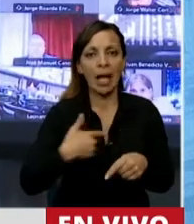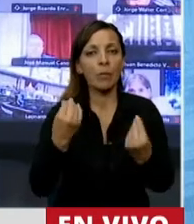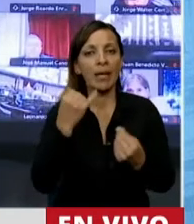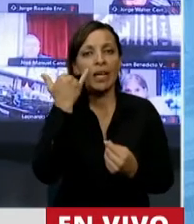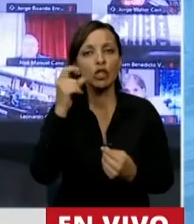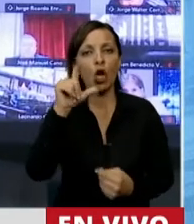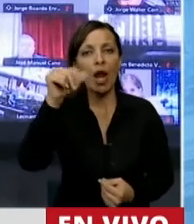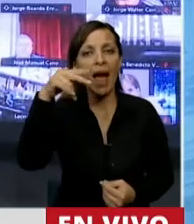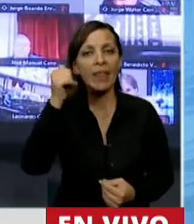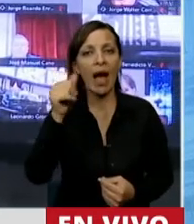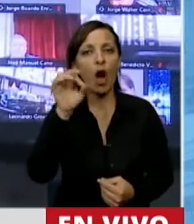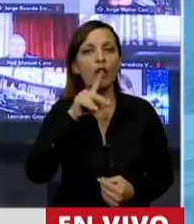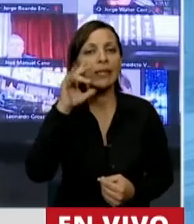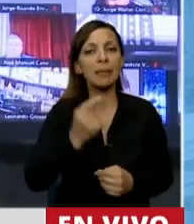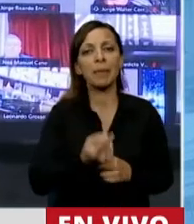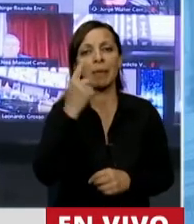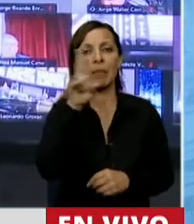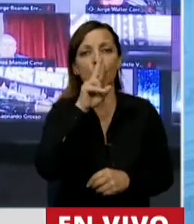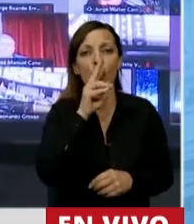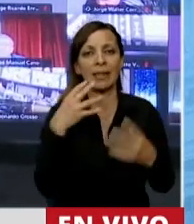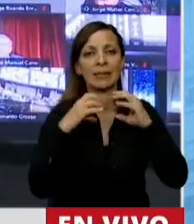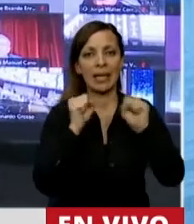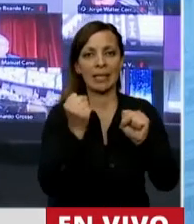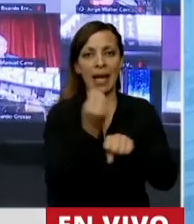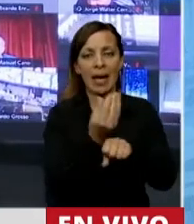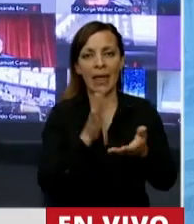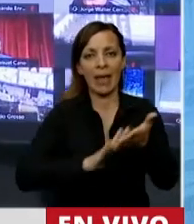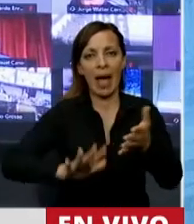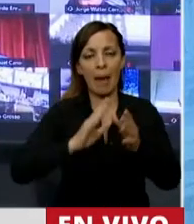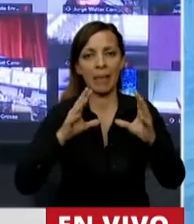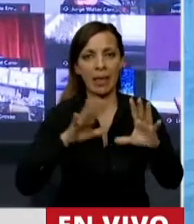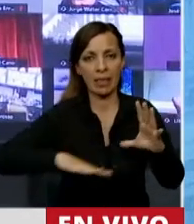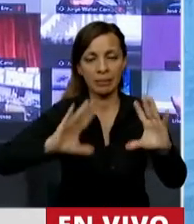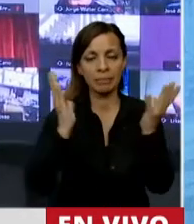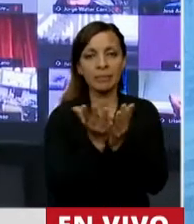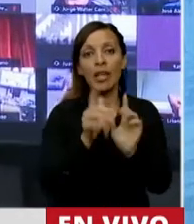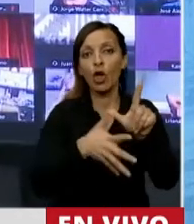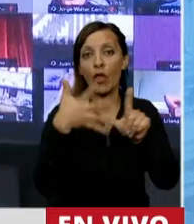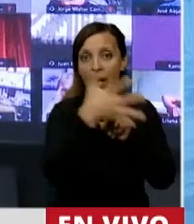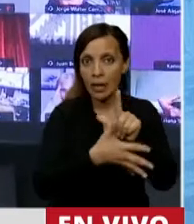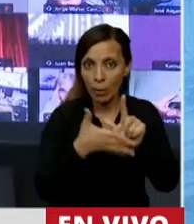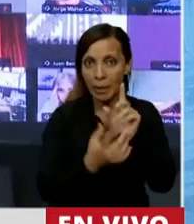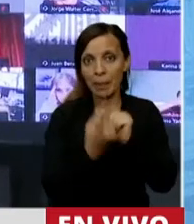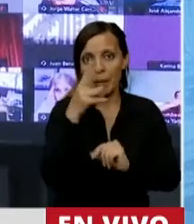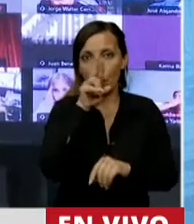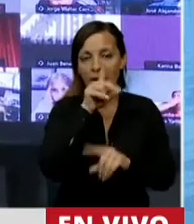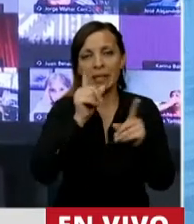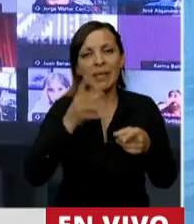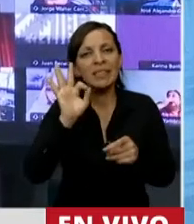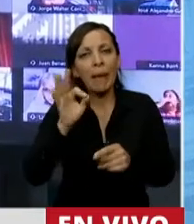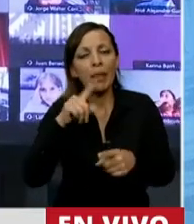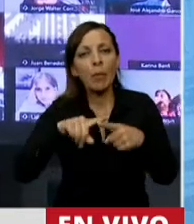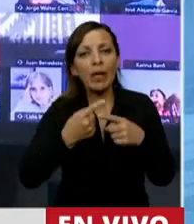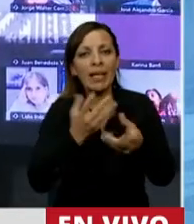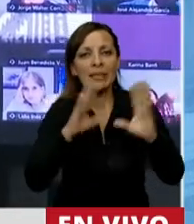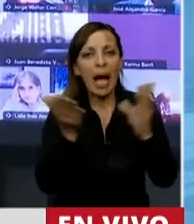Ortiz la primera secretaria de Ambiente y la primera mujer en tener este cargo en toda Latinoamérica y justamente reconociendo que las políticas ambientales,